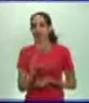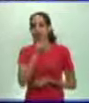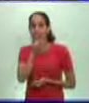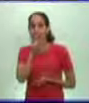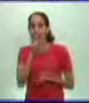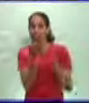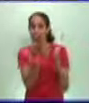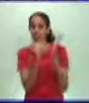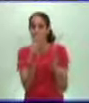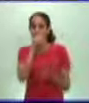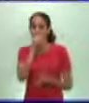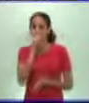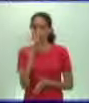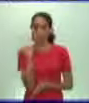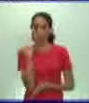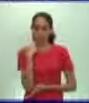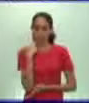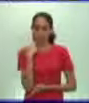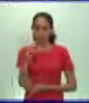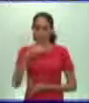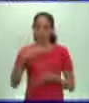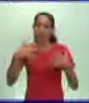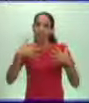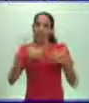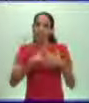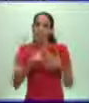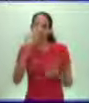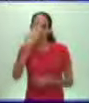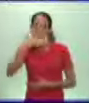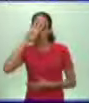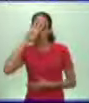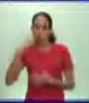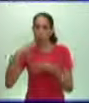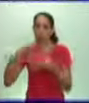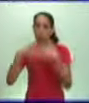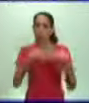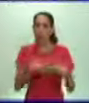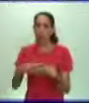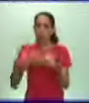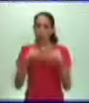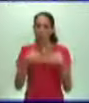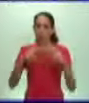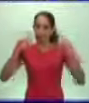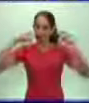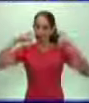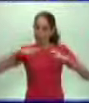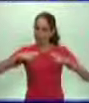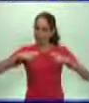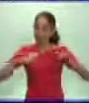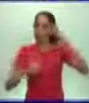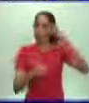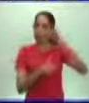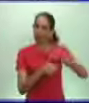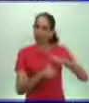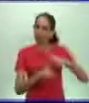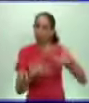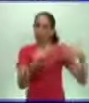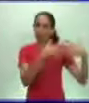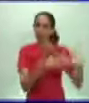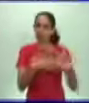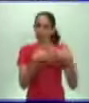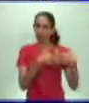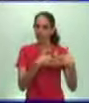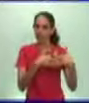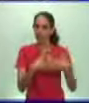histórico que marca relaciones de Cuba y Estados Unidos. Sentarse a la mesa, presidente norteamericano en ese entonces